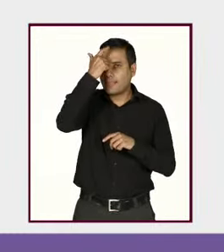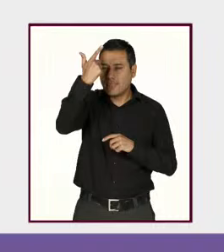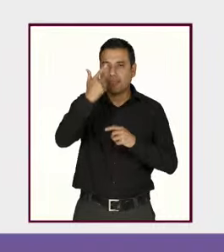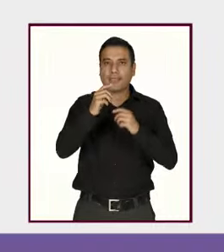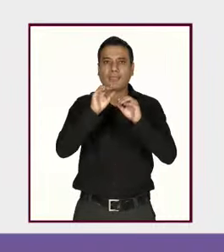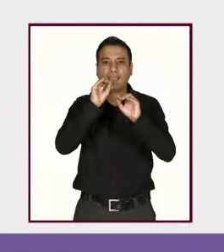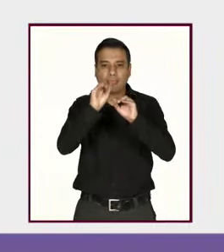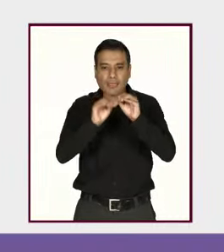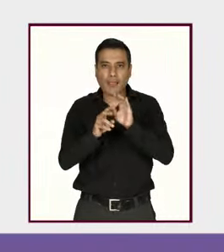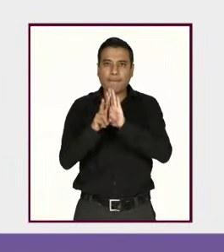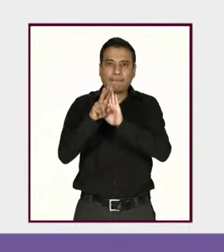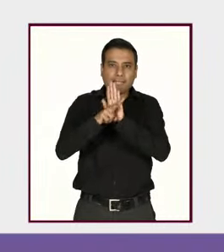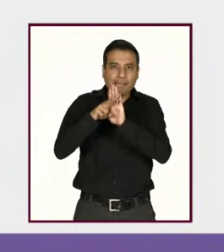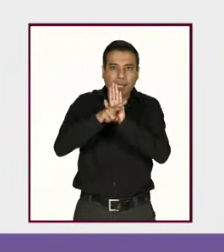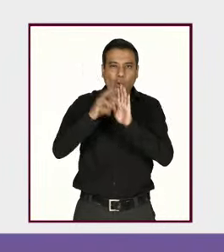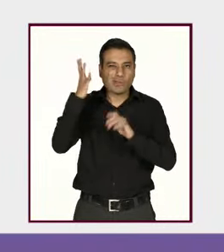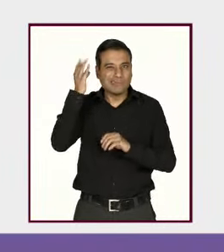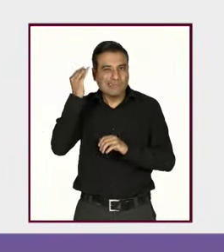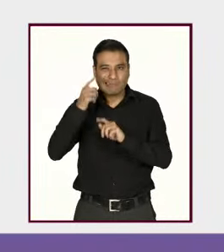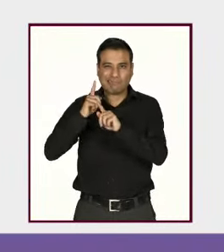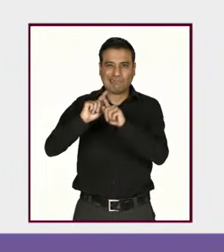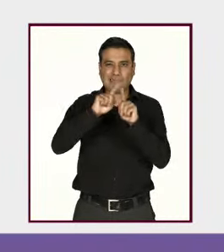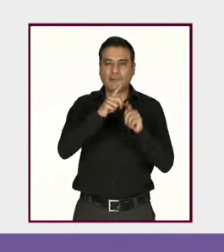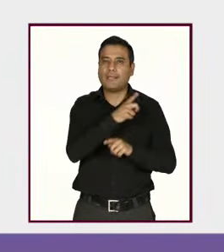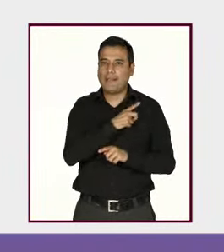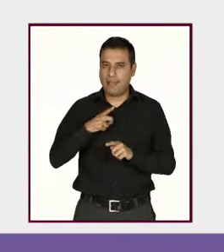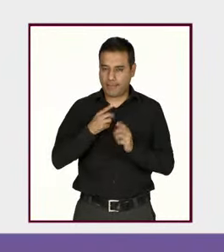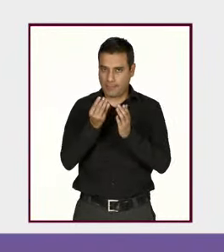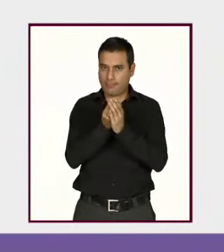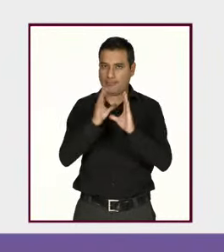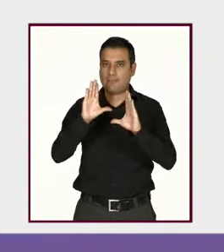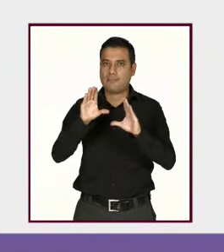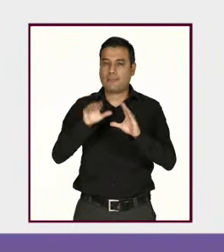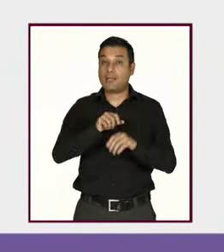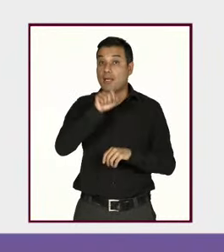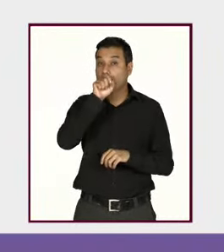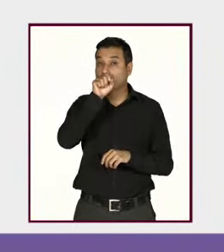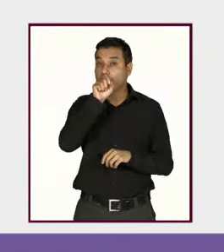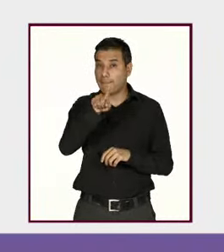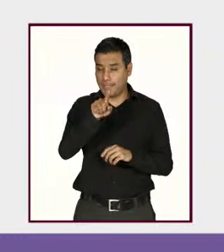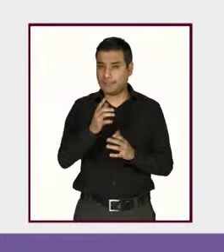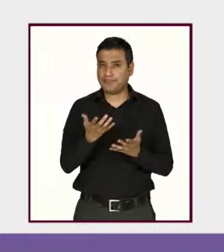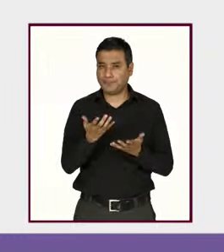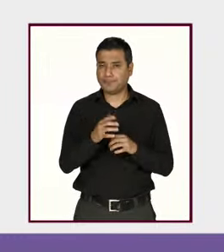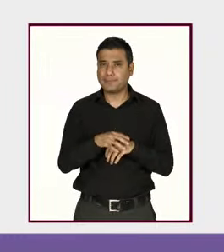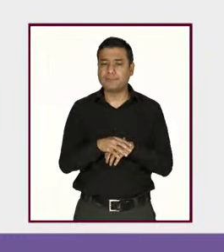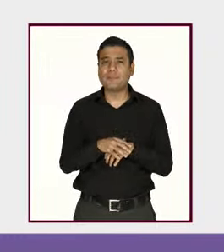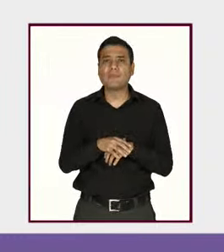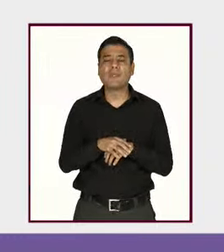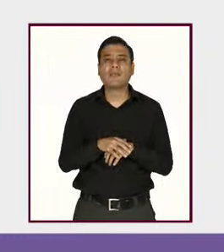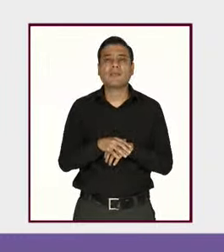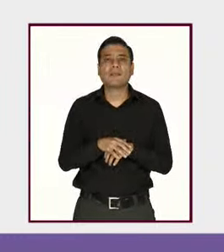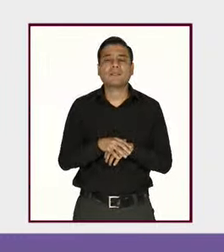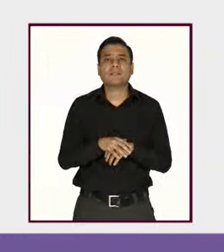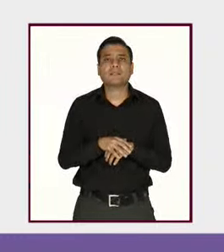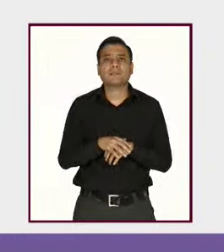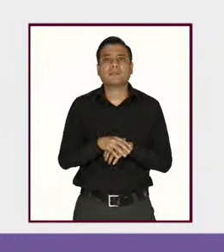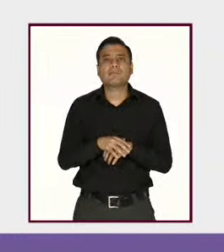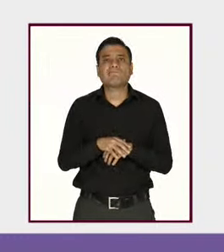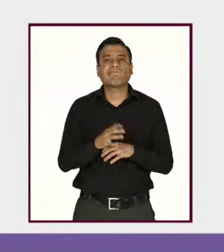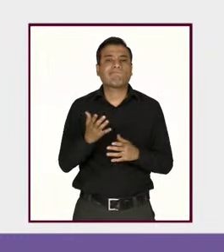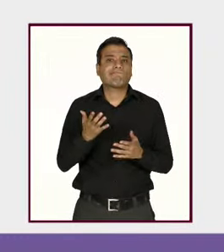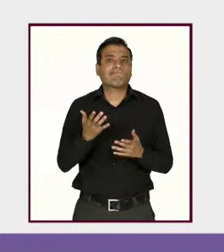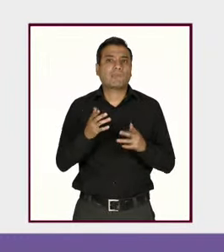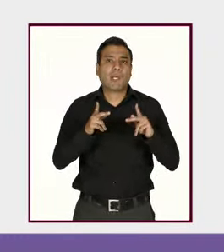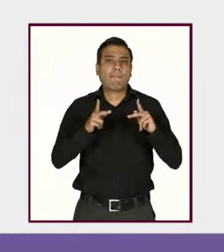audiovisuales y finalmente yo creo que hay que incluir y difundir entre los derechos de las audiencias el derecho a